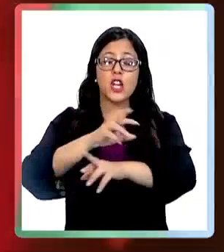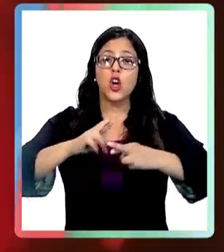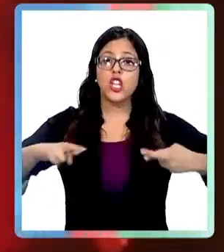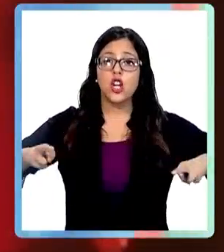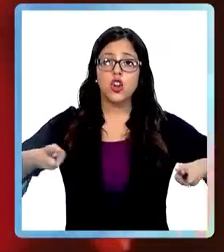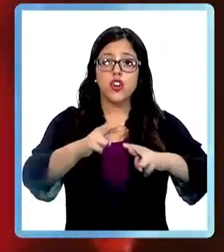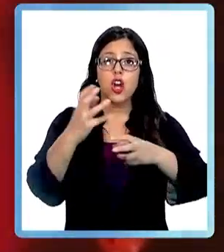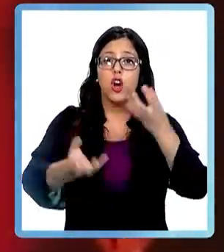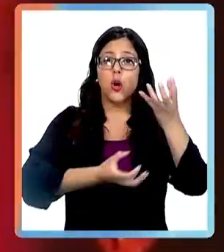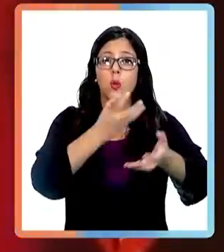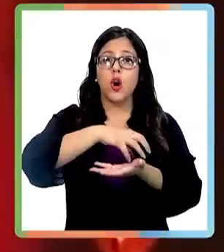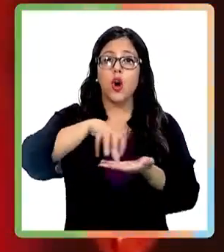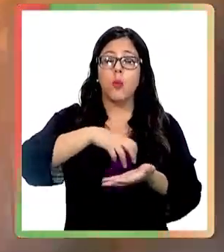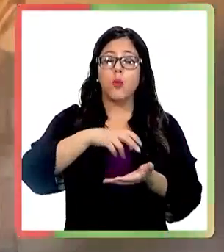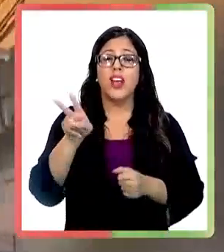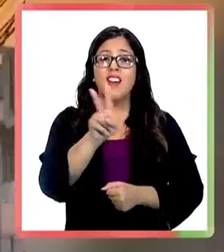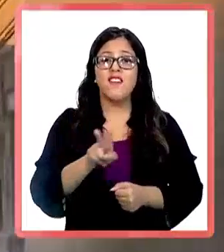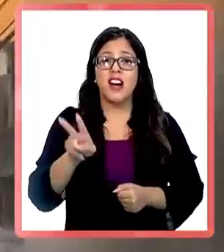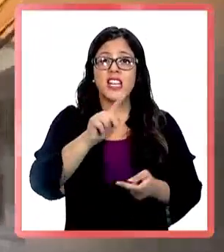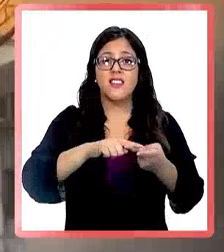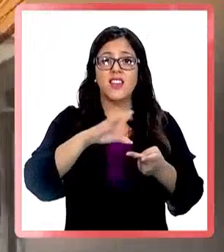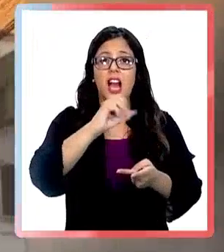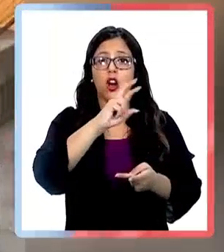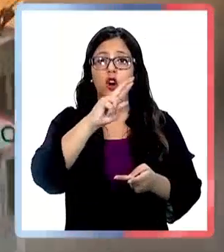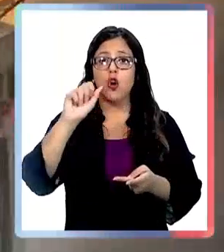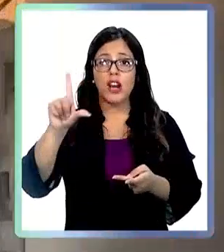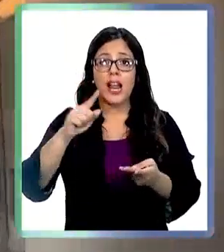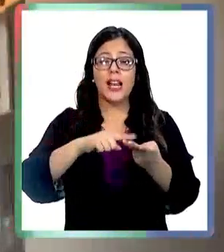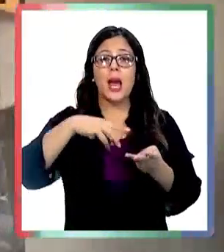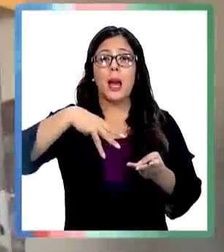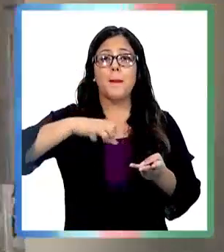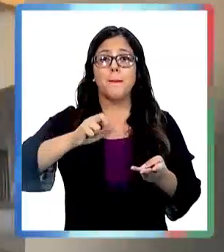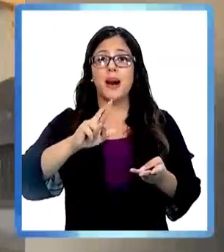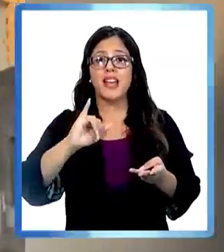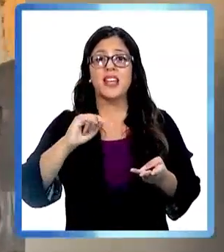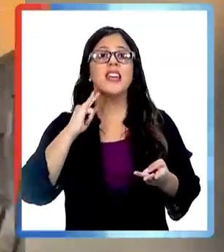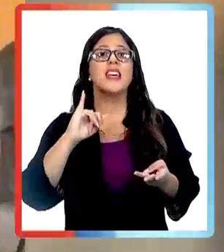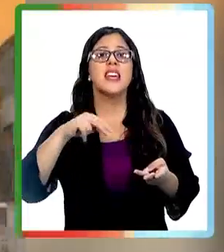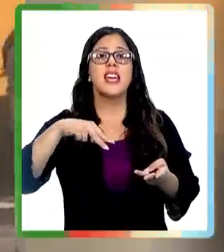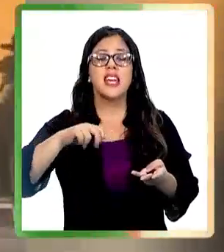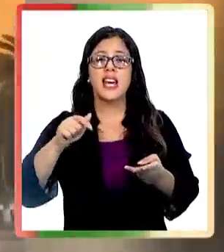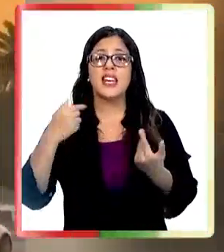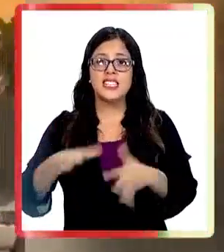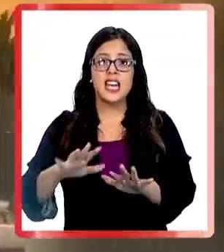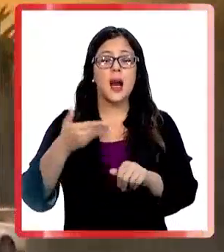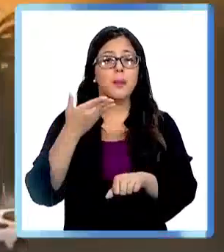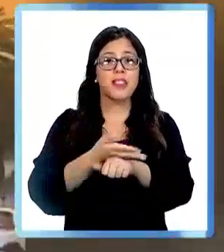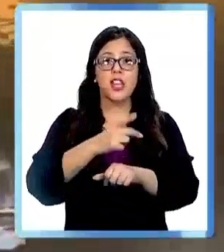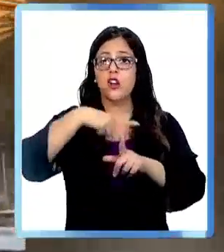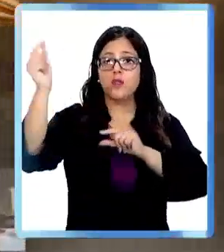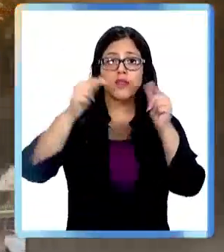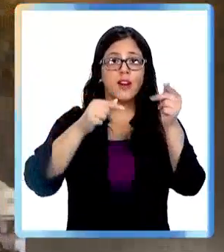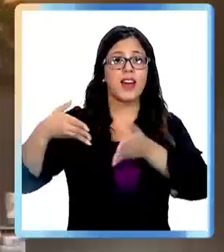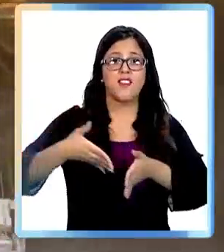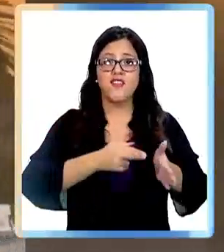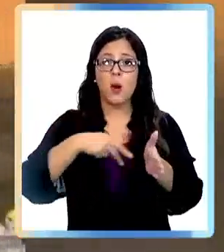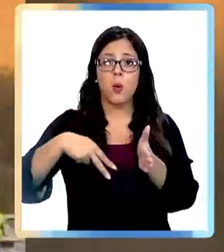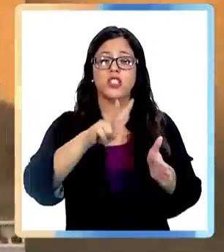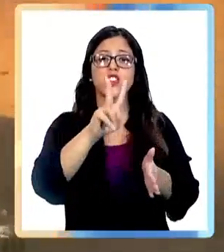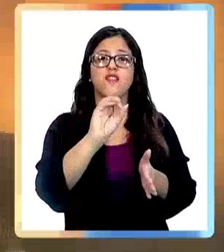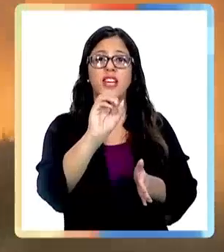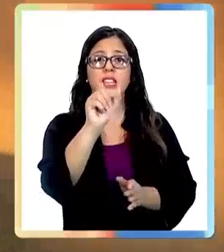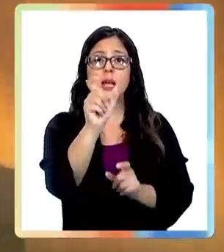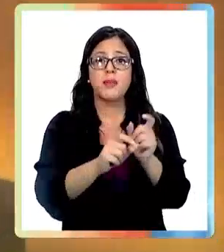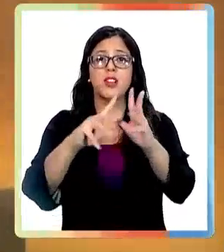también alcanza a la región de los ríos con incendios en las comunas de Valdivia, Corral y Mariquina, donde ya han ordenado la evacuación de